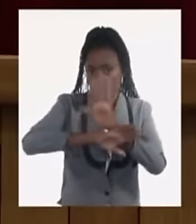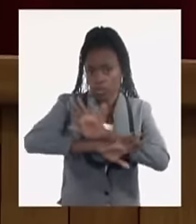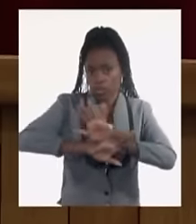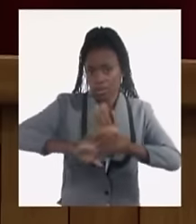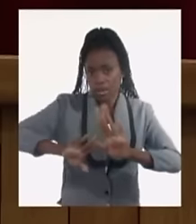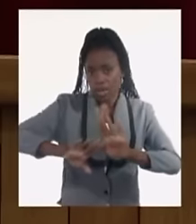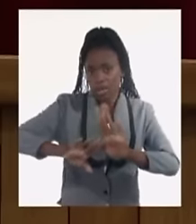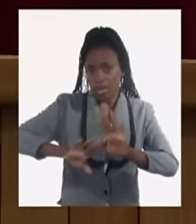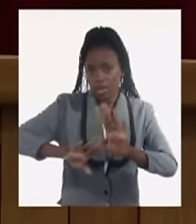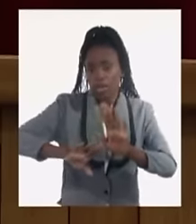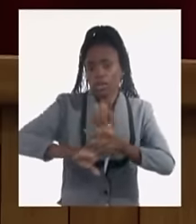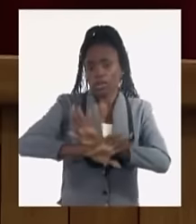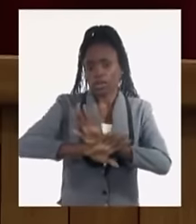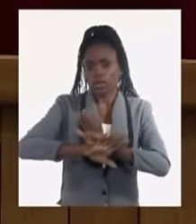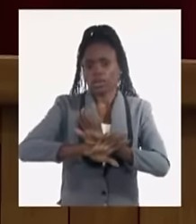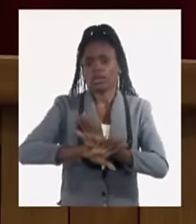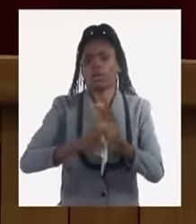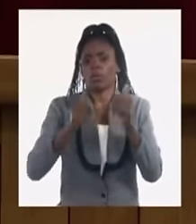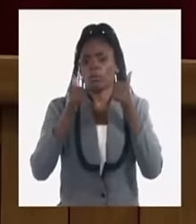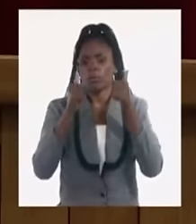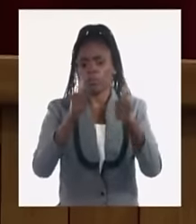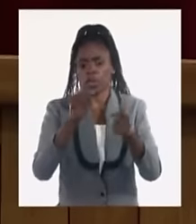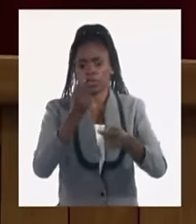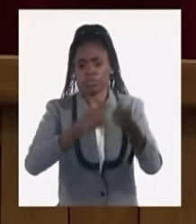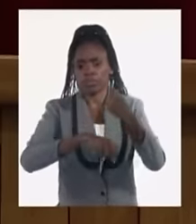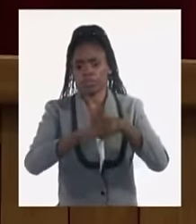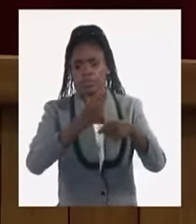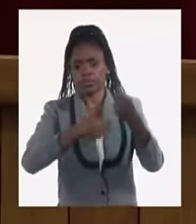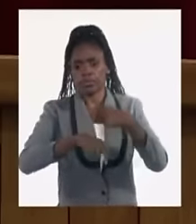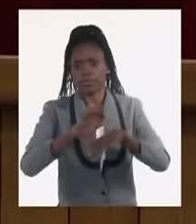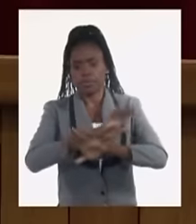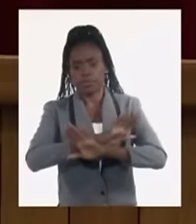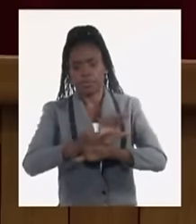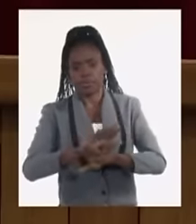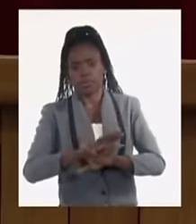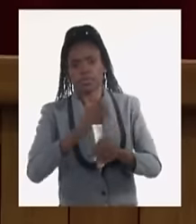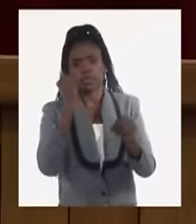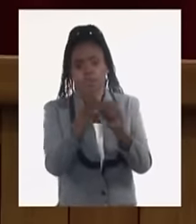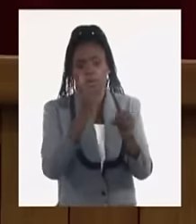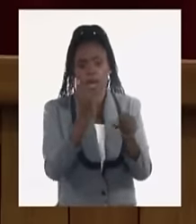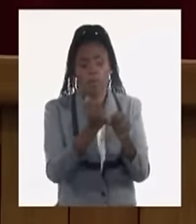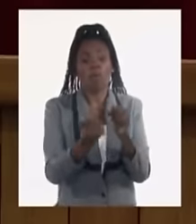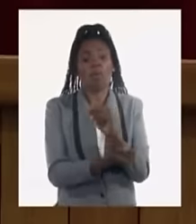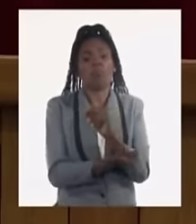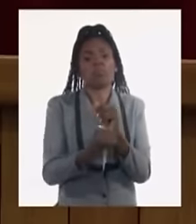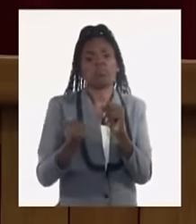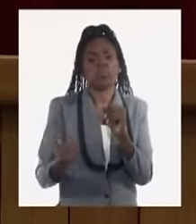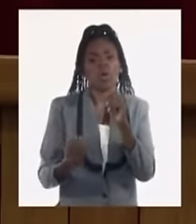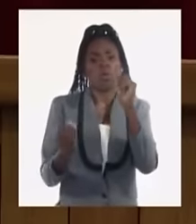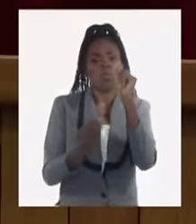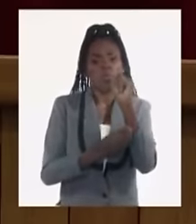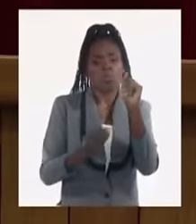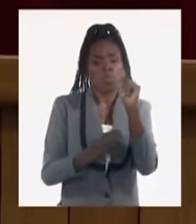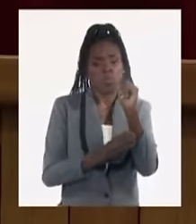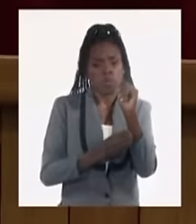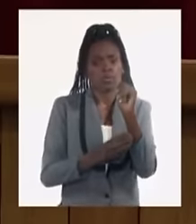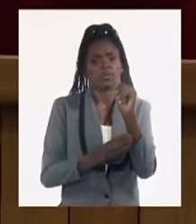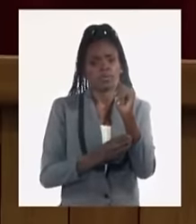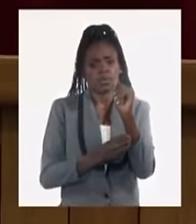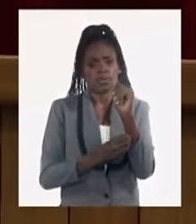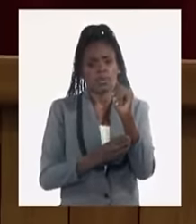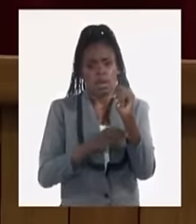cual ya está bien negociado y que trabajaremos fuertemente por el impacto que tiene en